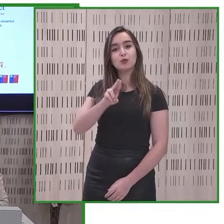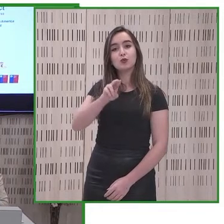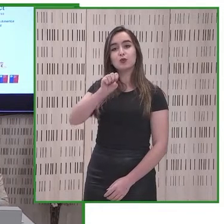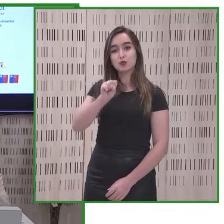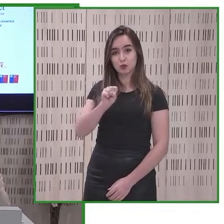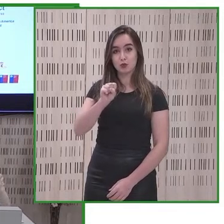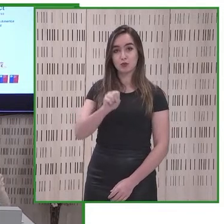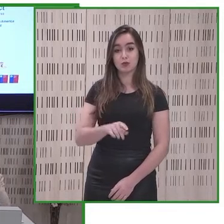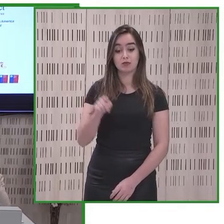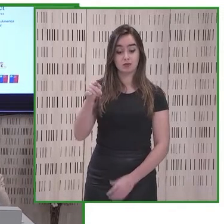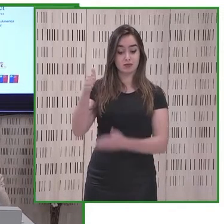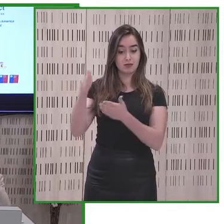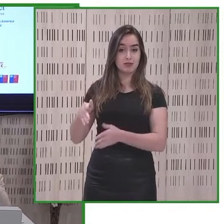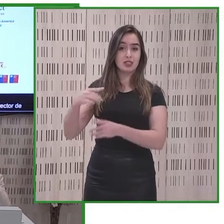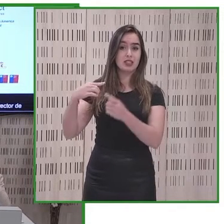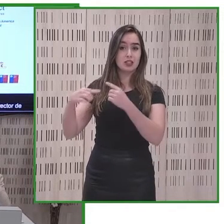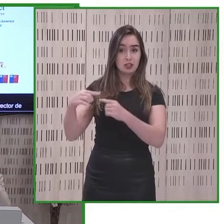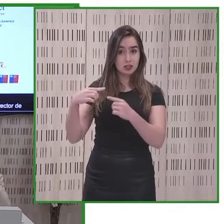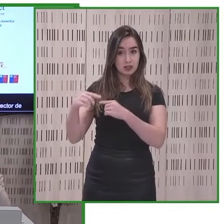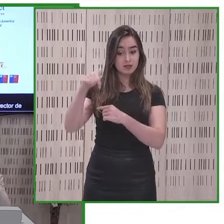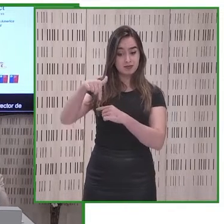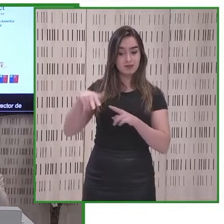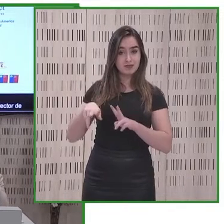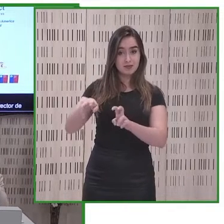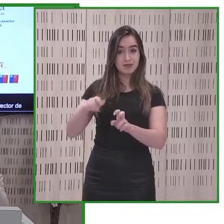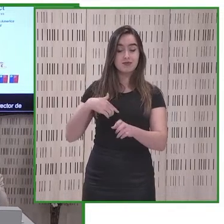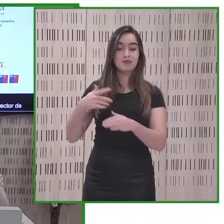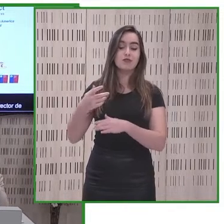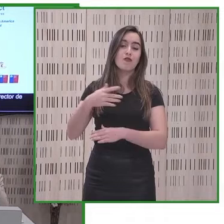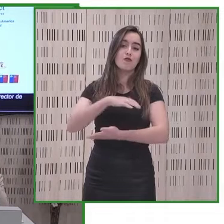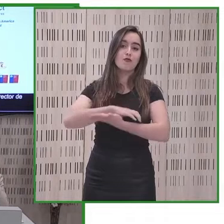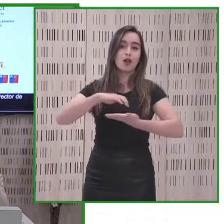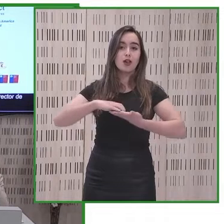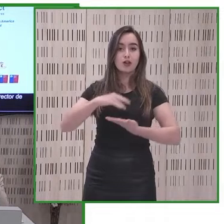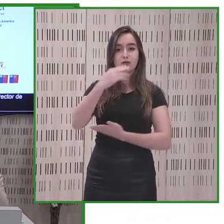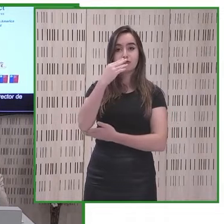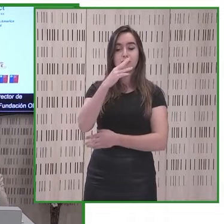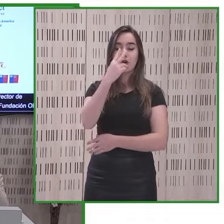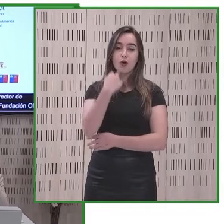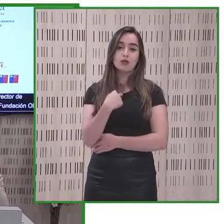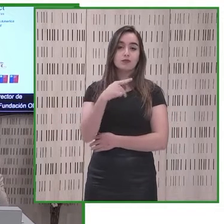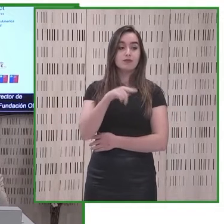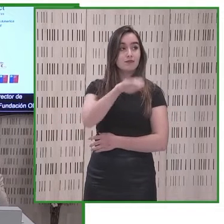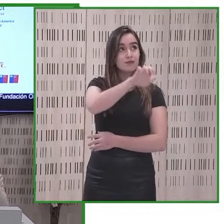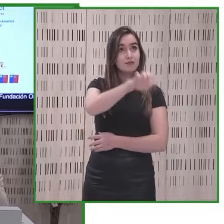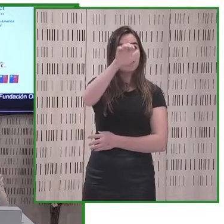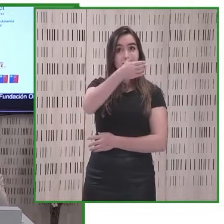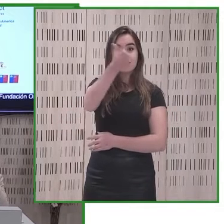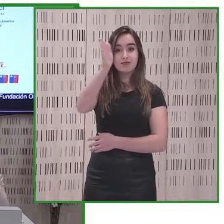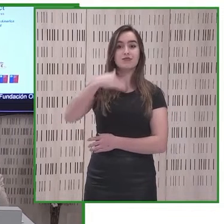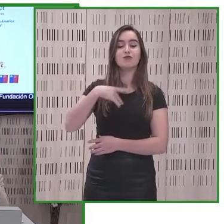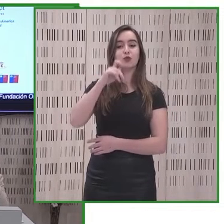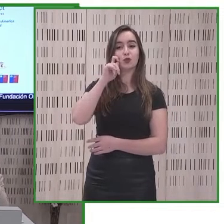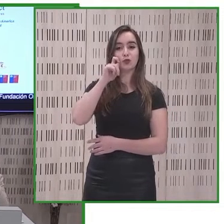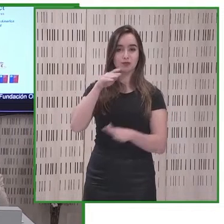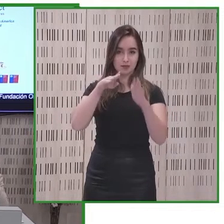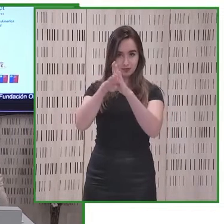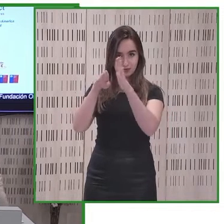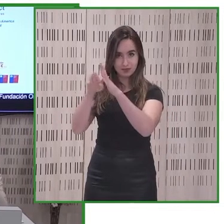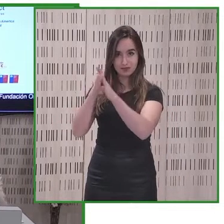Universal e Innovación en Fundación 11 y vicepresidente de la Rete Europea para el Turismo Accesible.